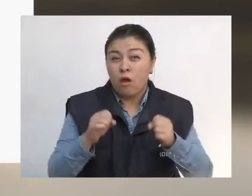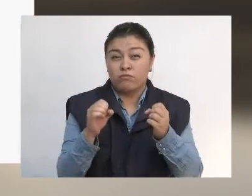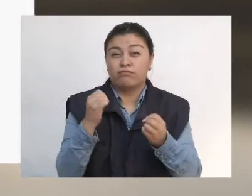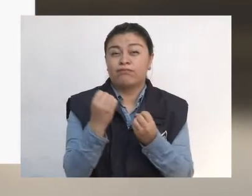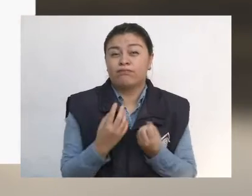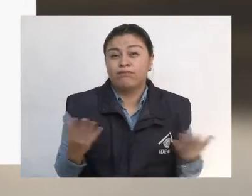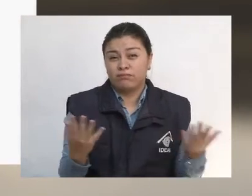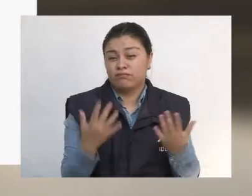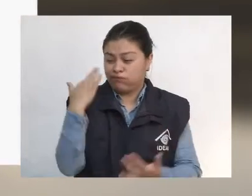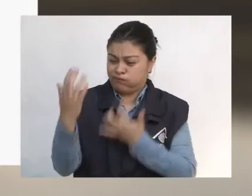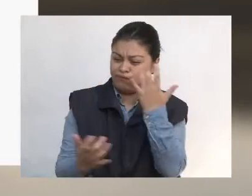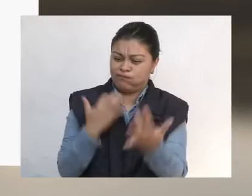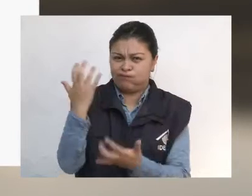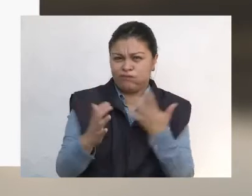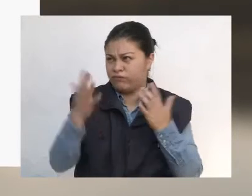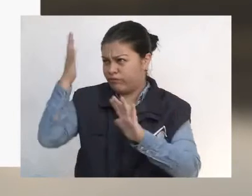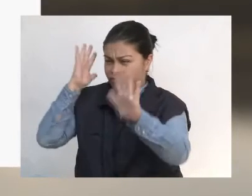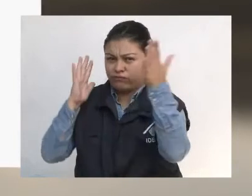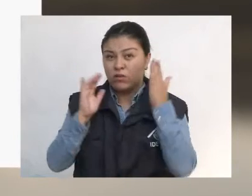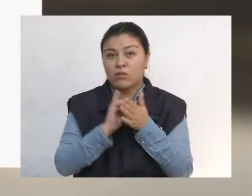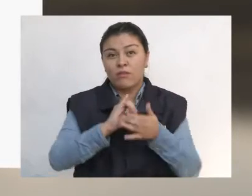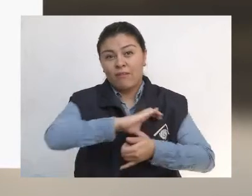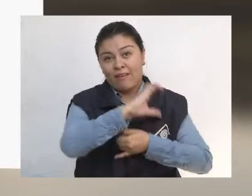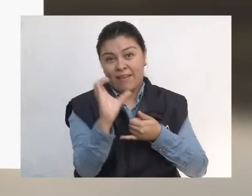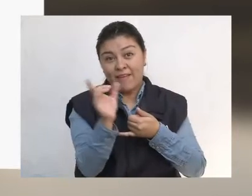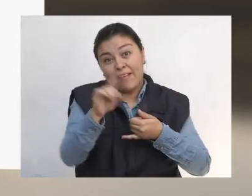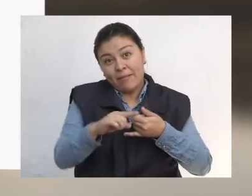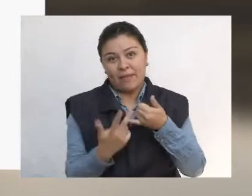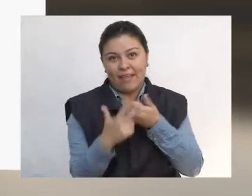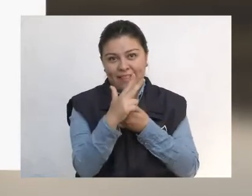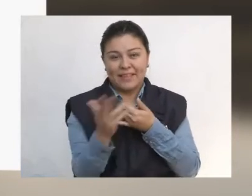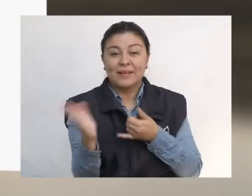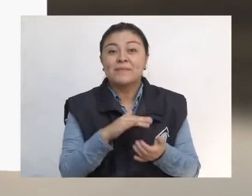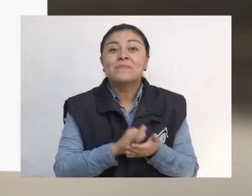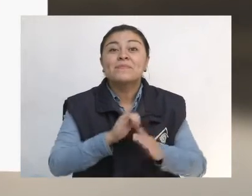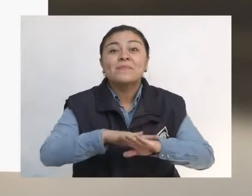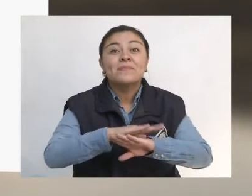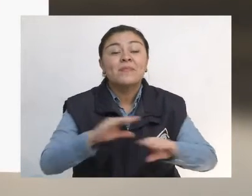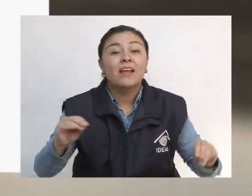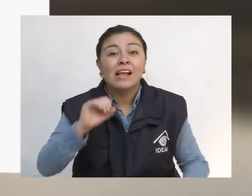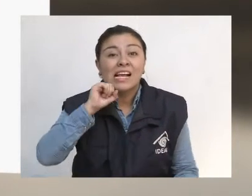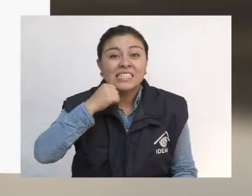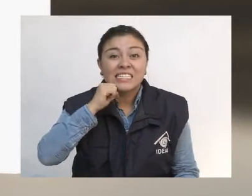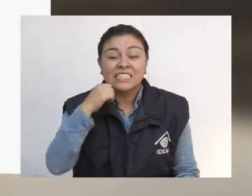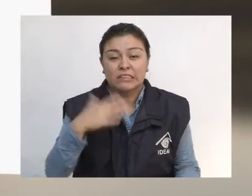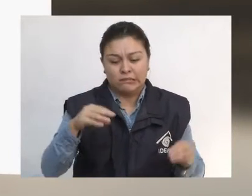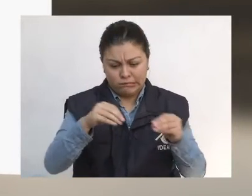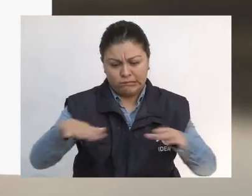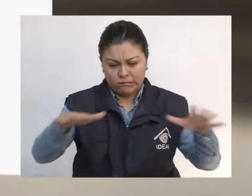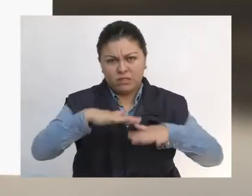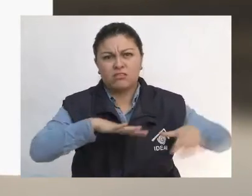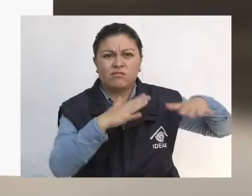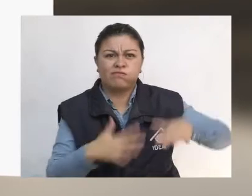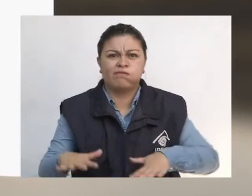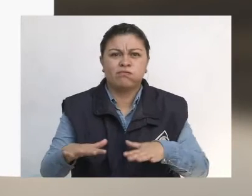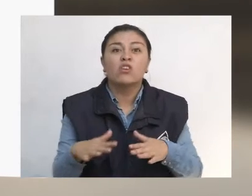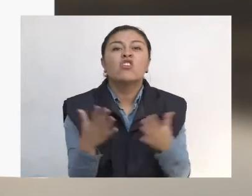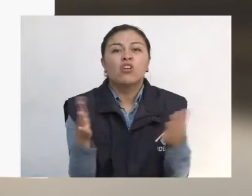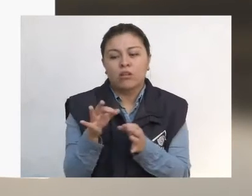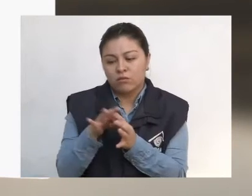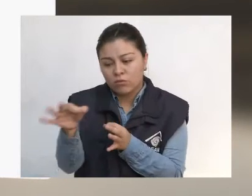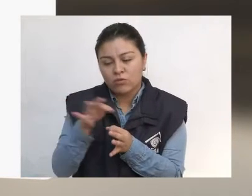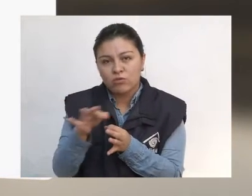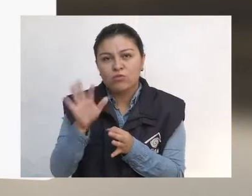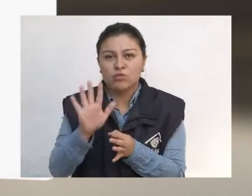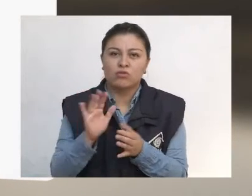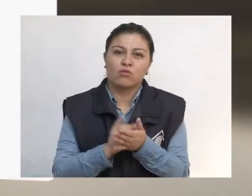regiones Caribe y Andina. Alerta naranja por amenaza moderada de deslizamientos de tierra en municipios de las regiones Andina, Caribe,